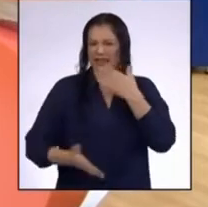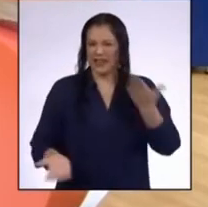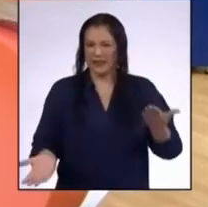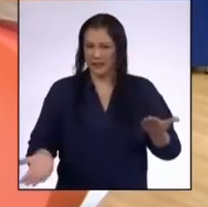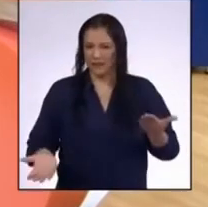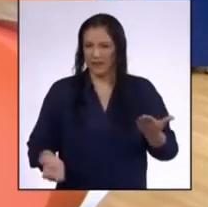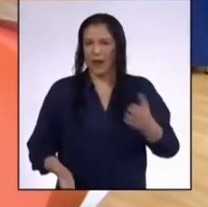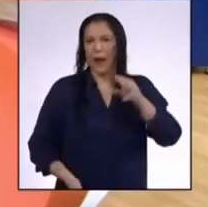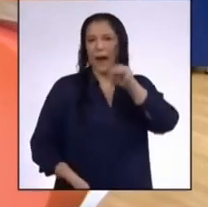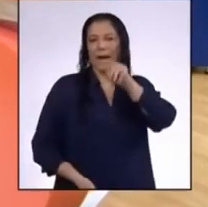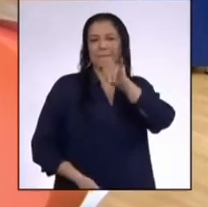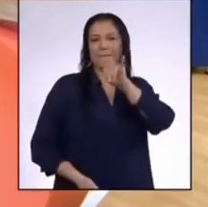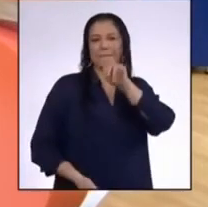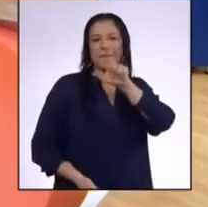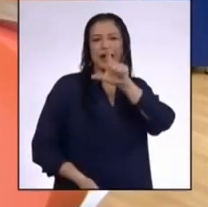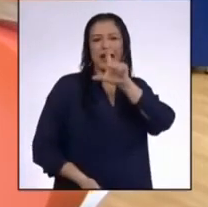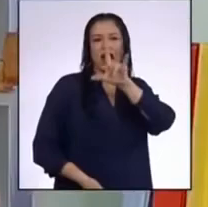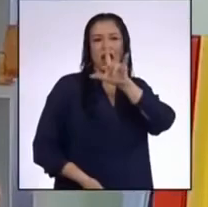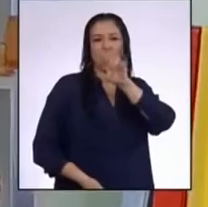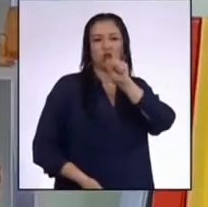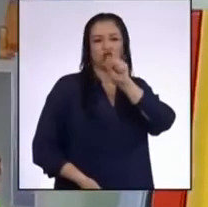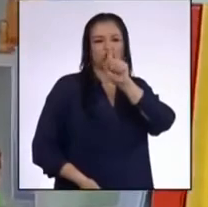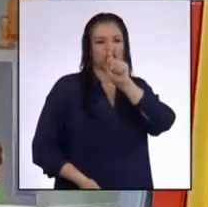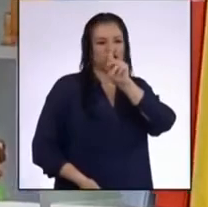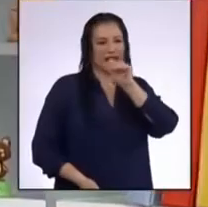Miluska